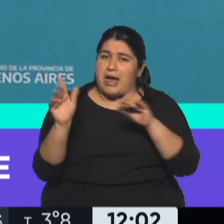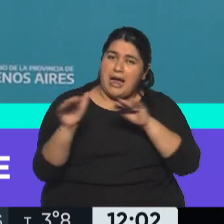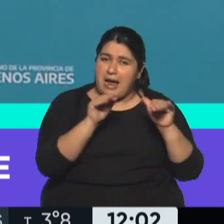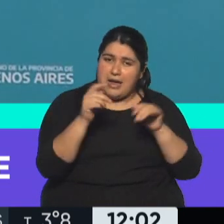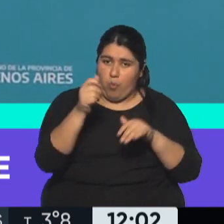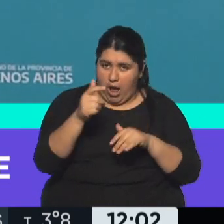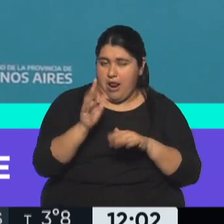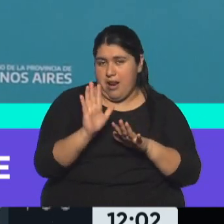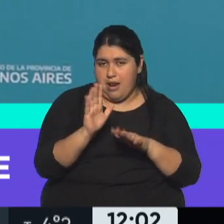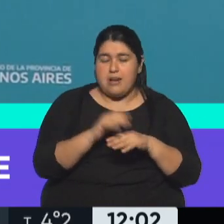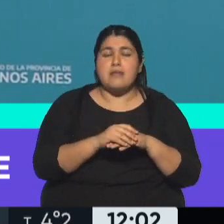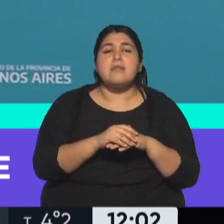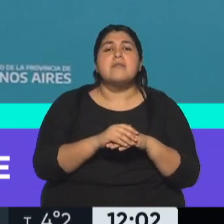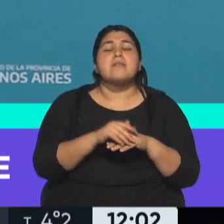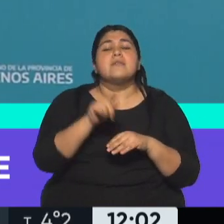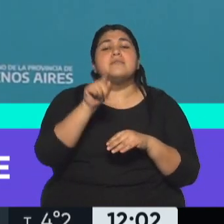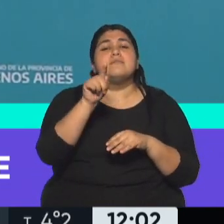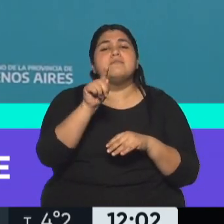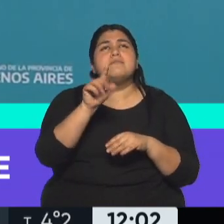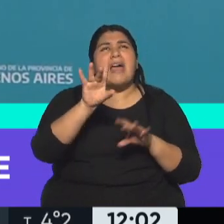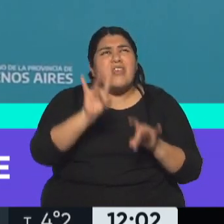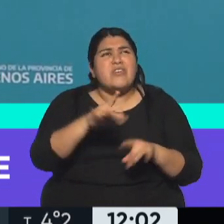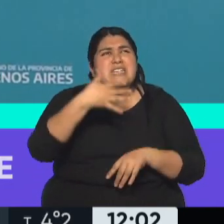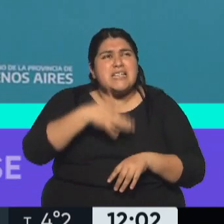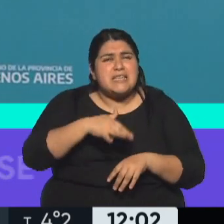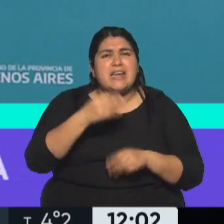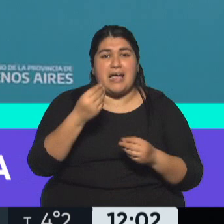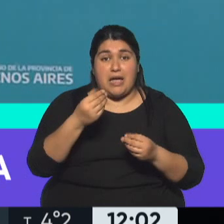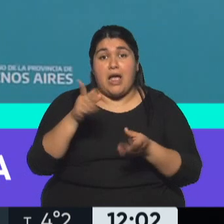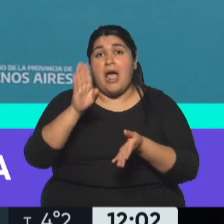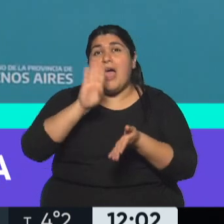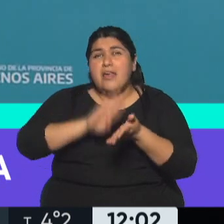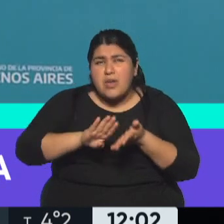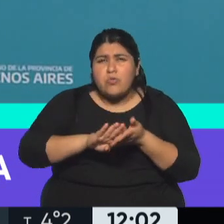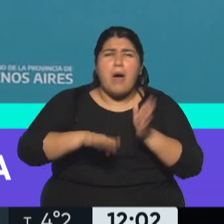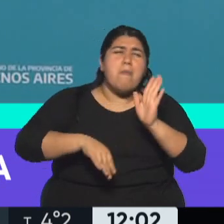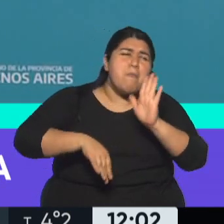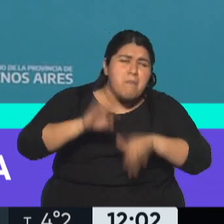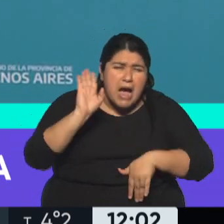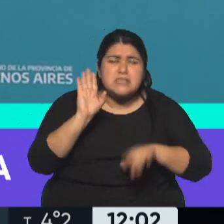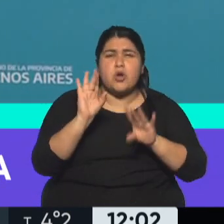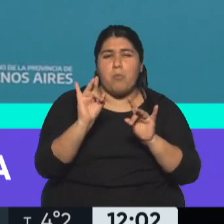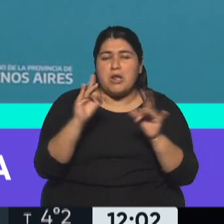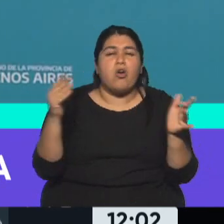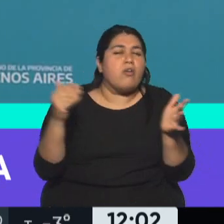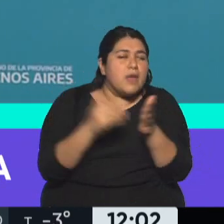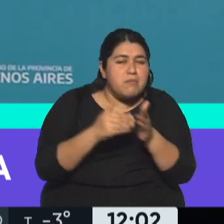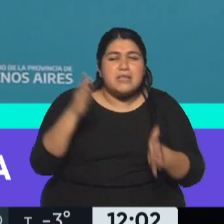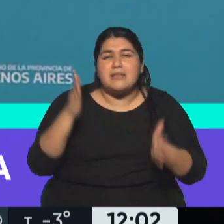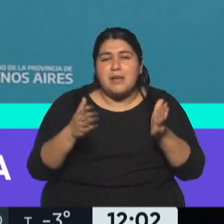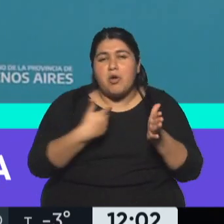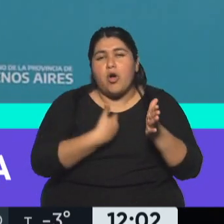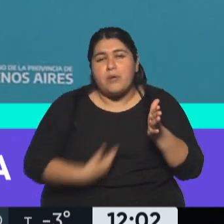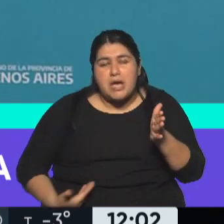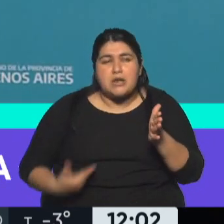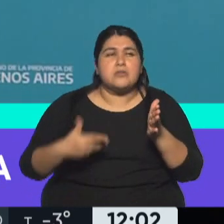comprender que el endeudamiento más complejo desde el punto de vista de su gestión, desde el punto de